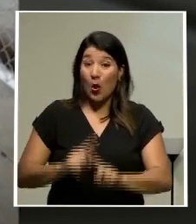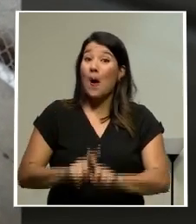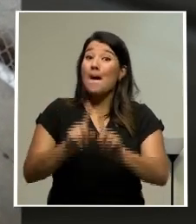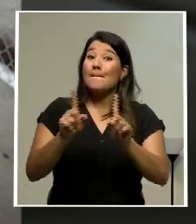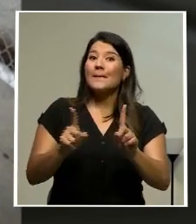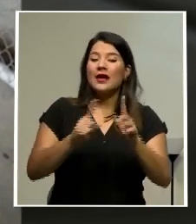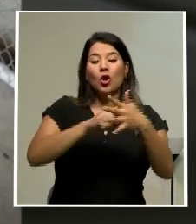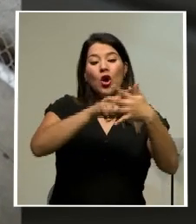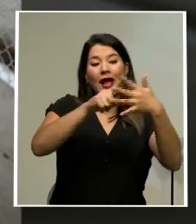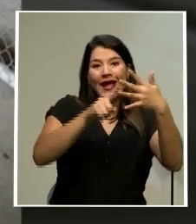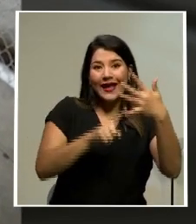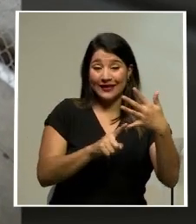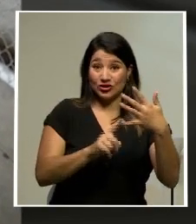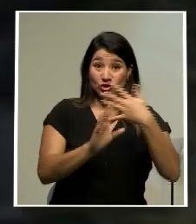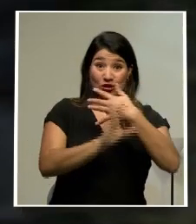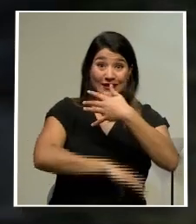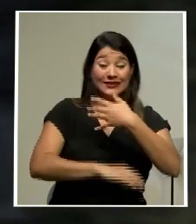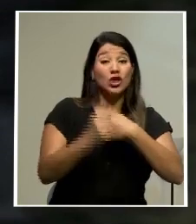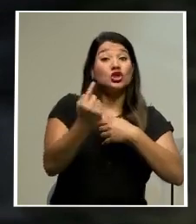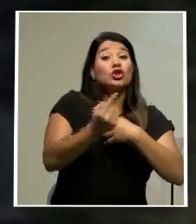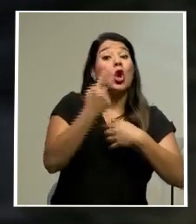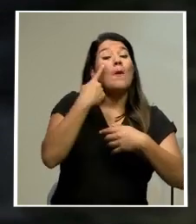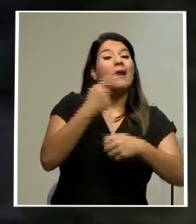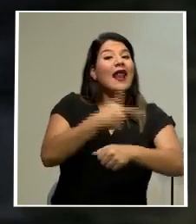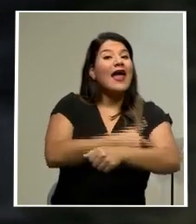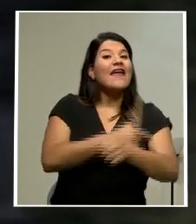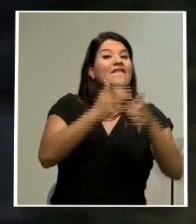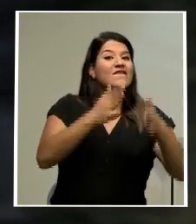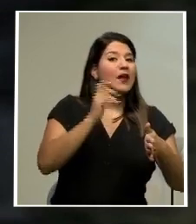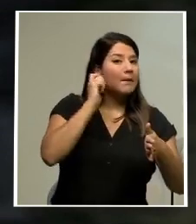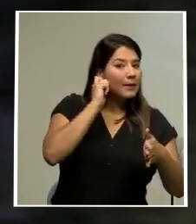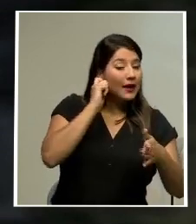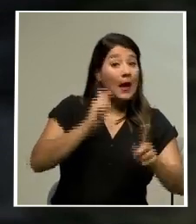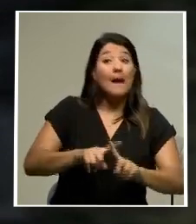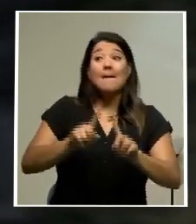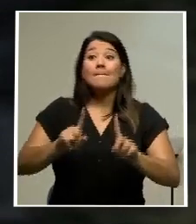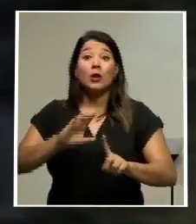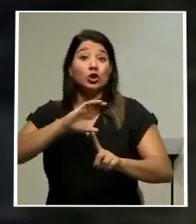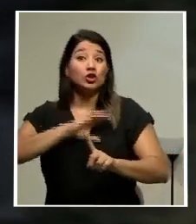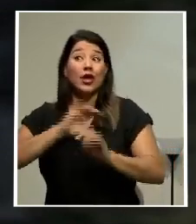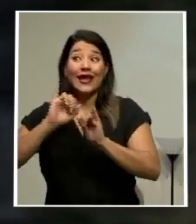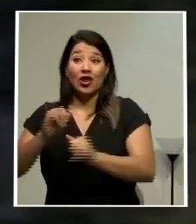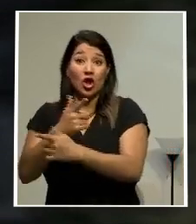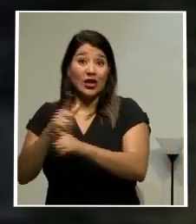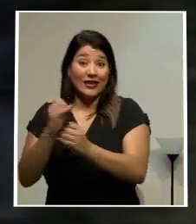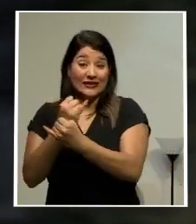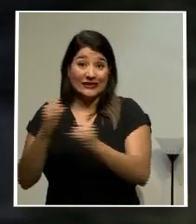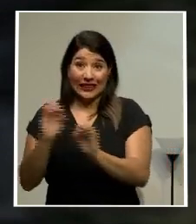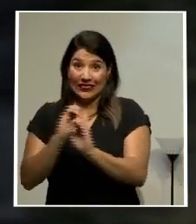el funcionario de la Caja, mientras que el oficial de seguridad quedó en libertad sin medida cautelar.